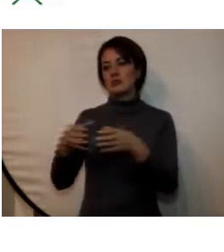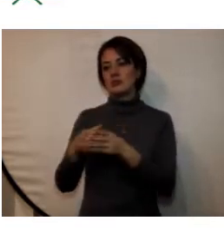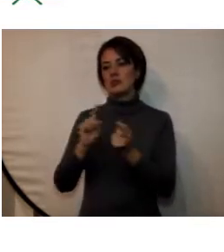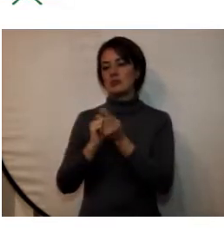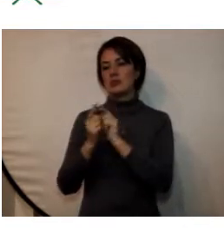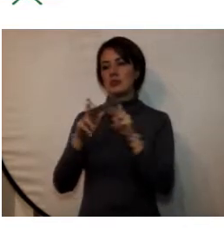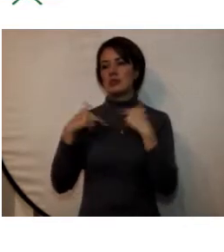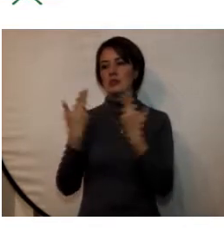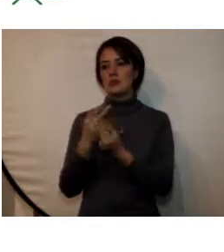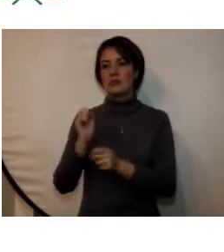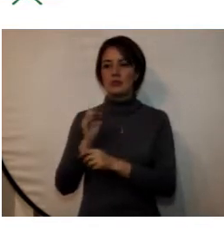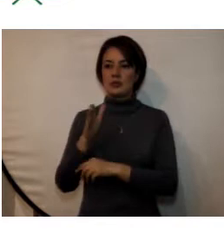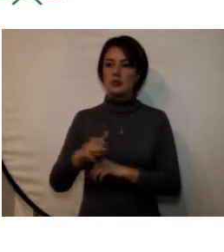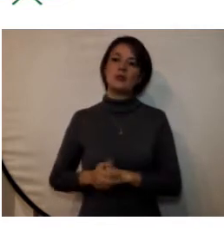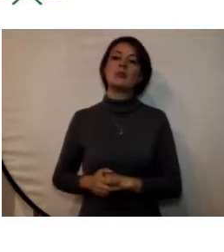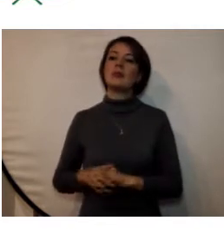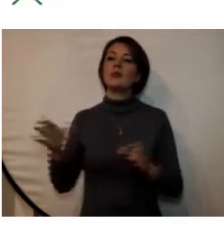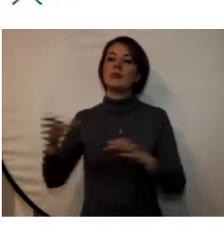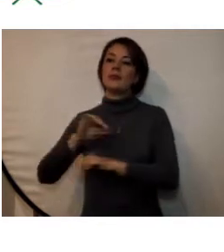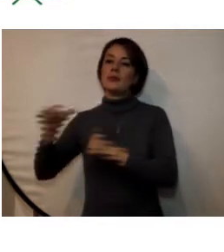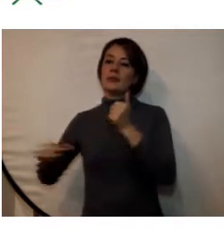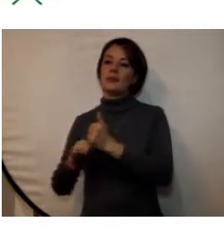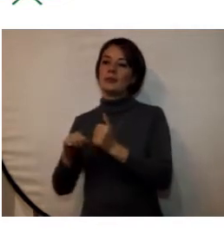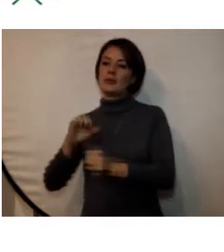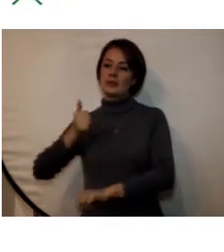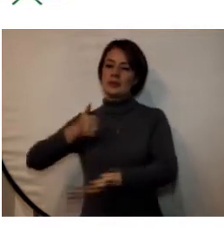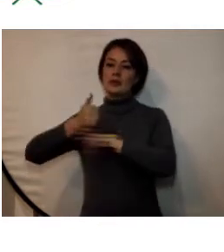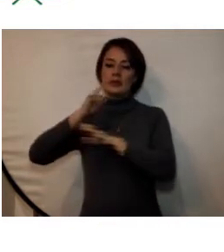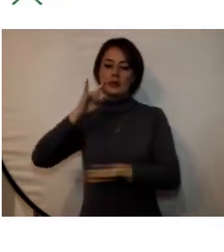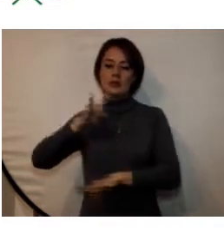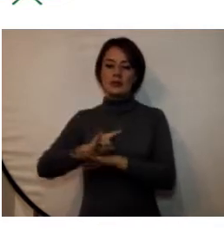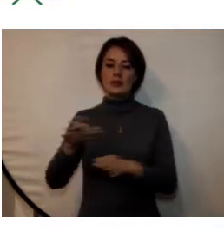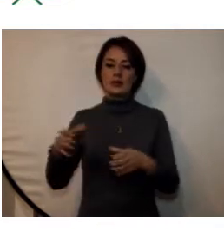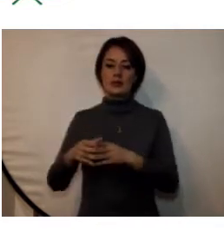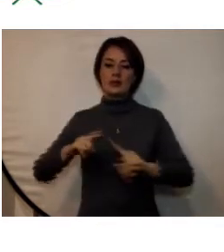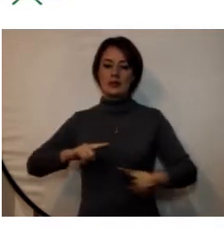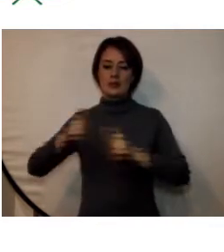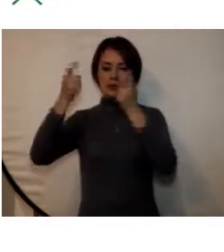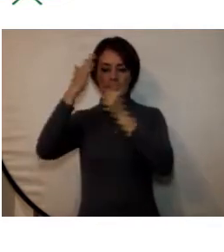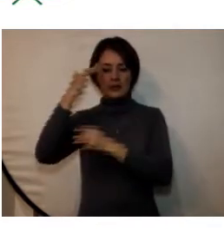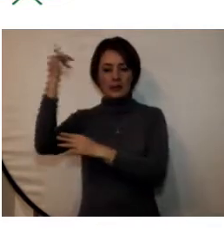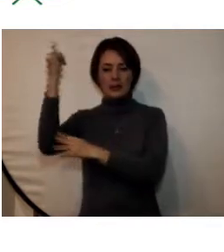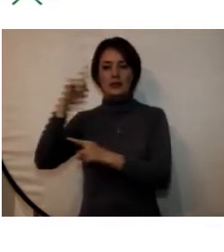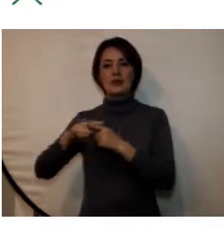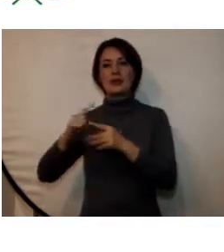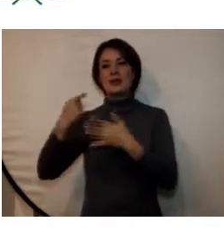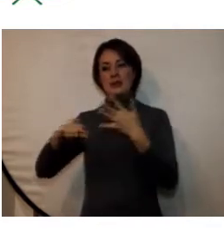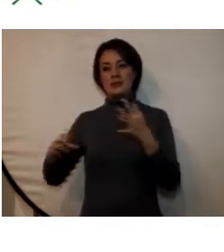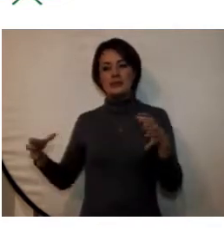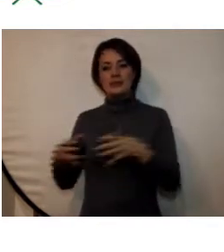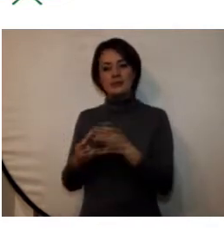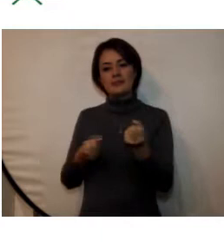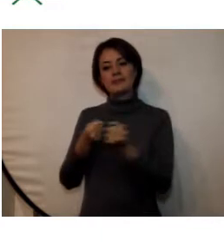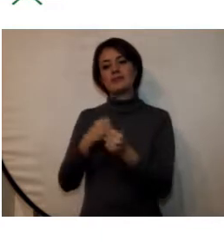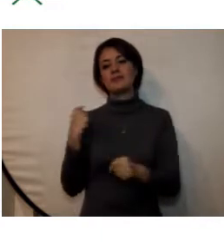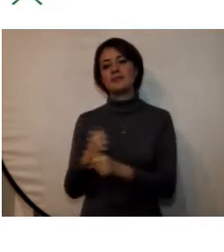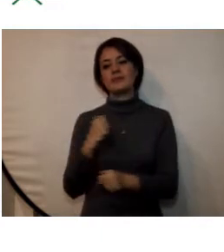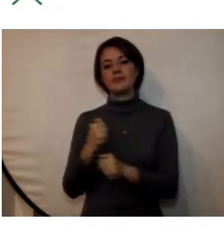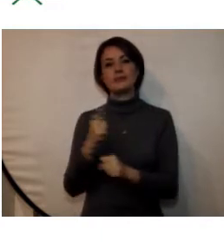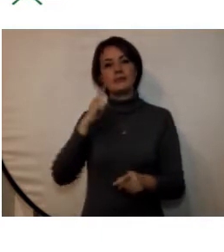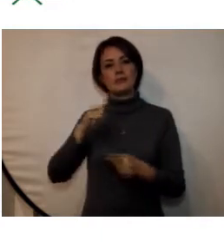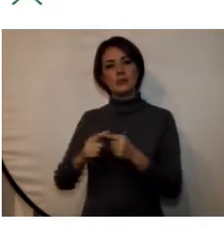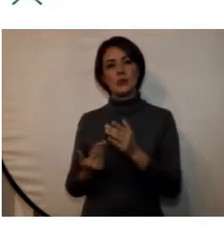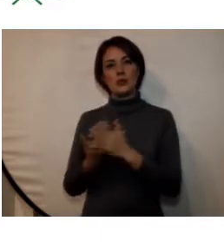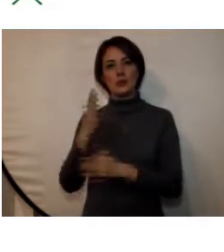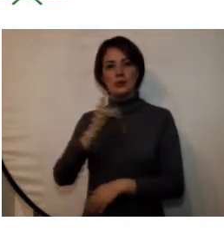la vicerectoría general del campus por medio de la dirección académica administrativa medio universitario e investigaciones apoya la gestión realizada en el campus Nueva